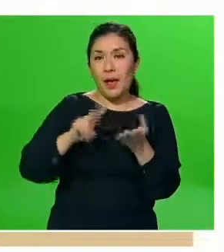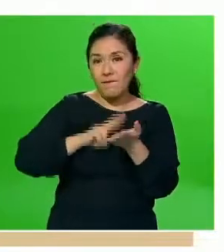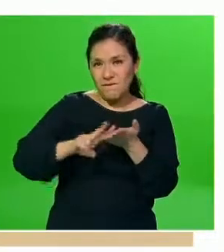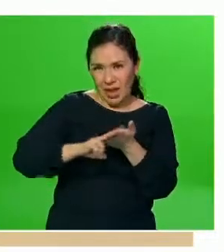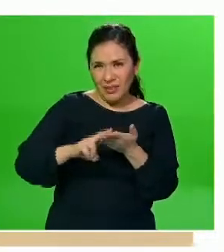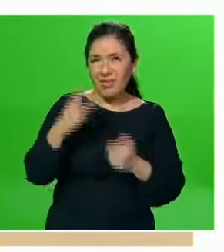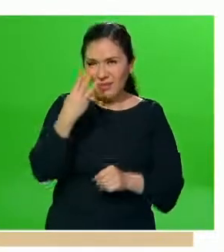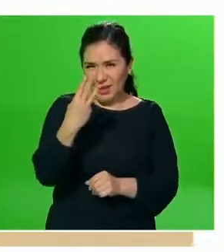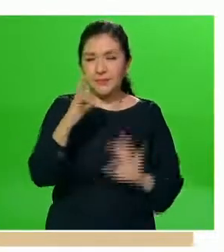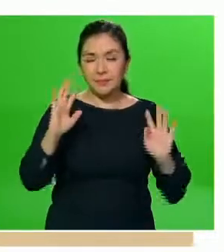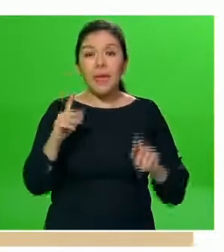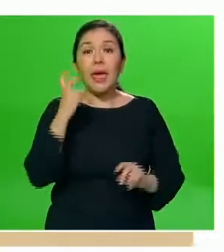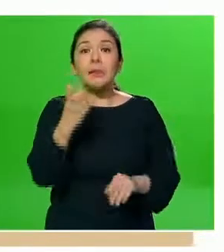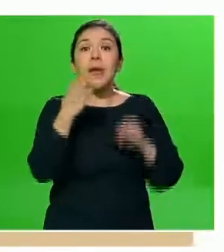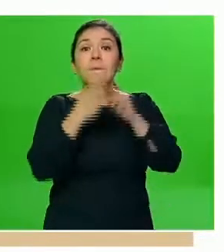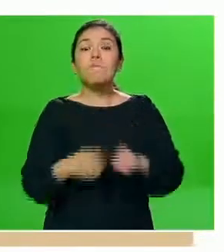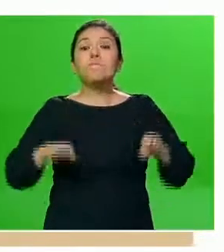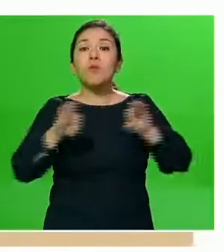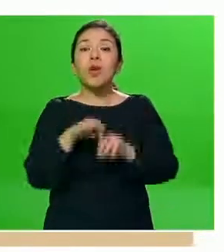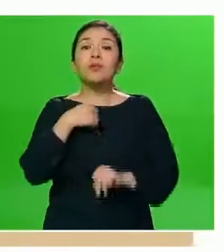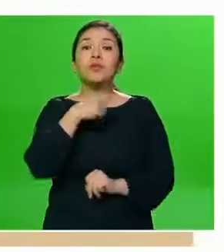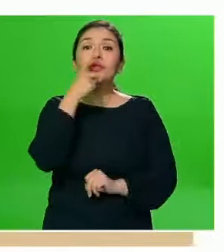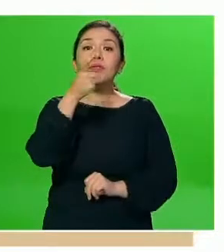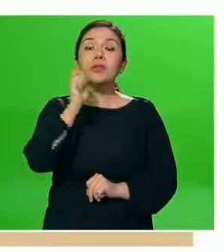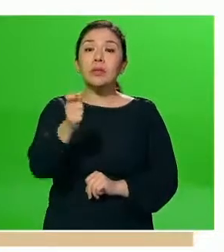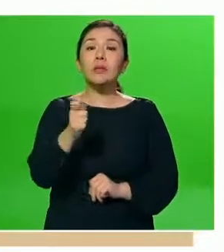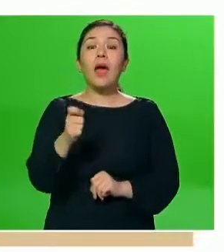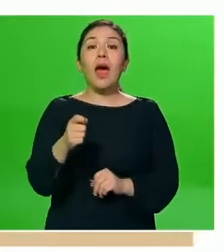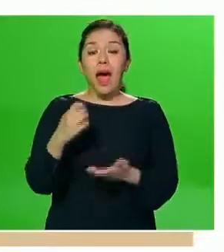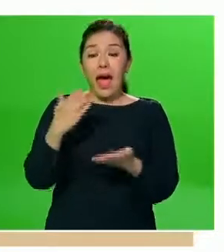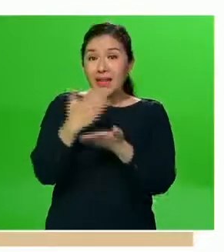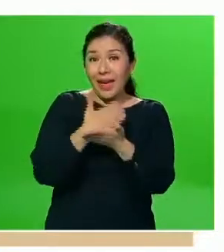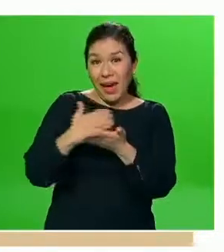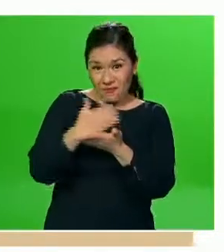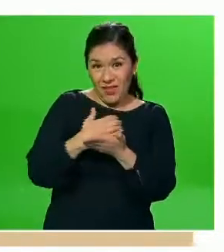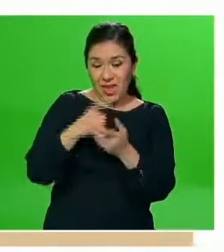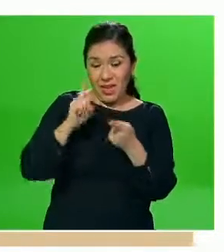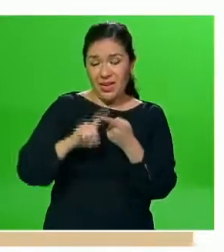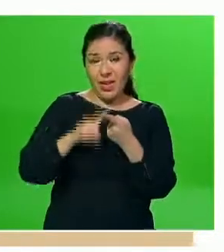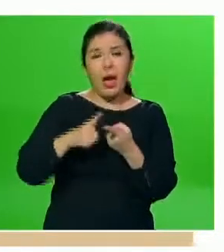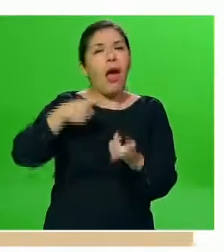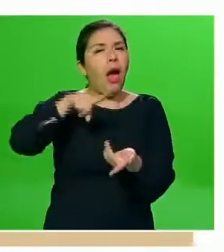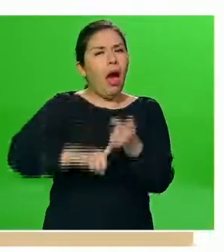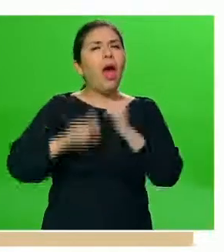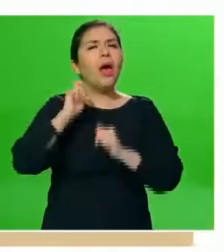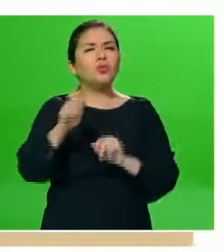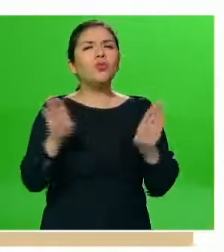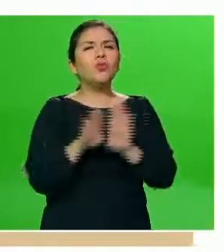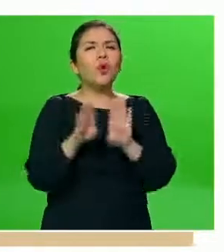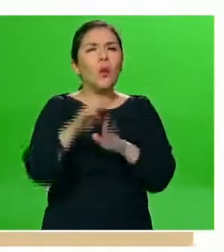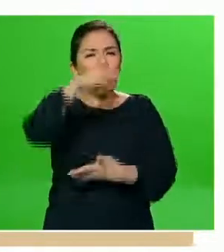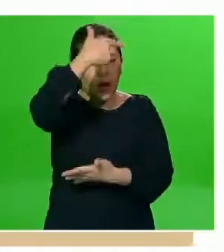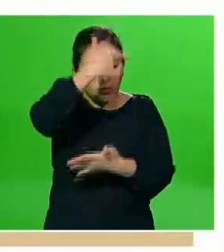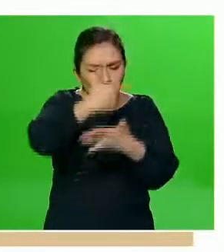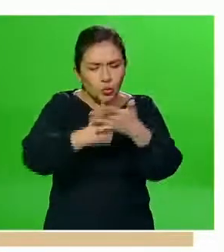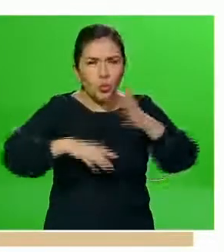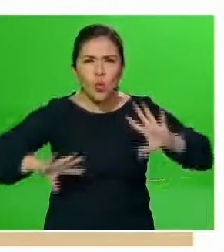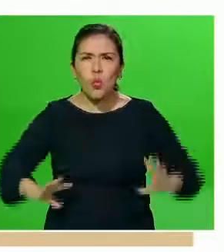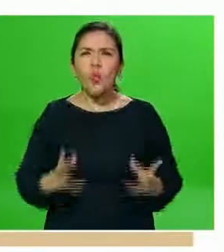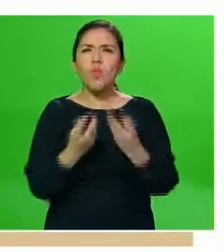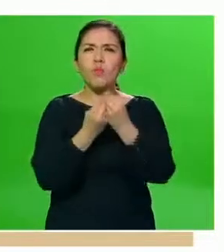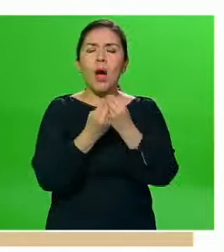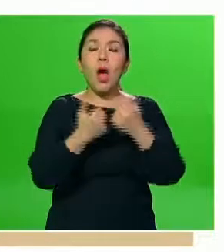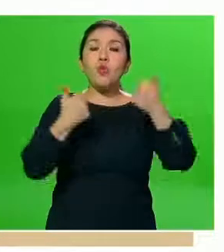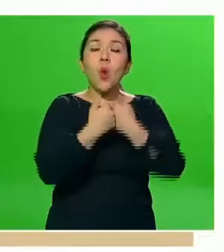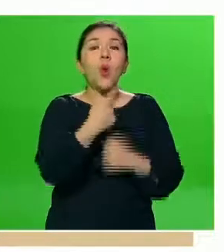color verde. Es importante mencionar que la línea en color café representa la suma de la línea